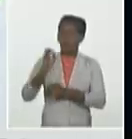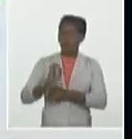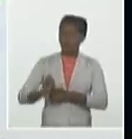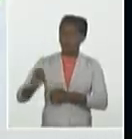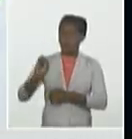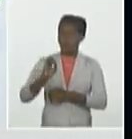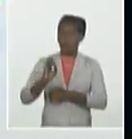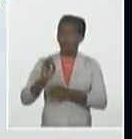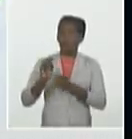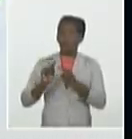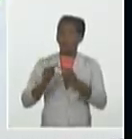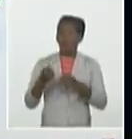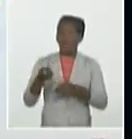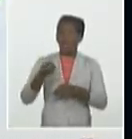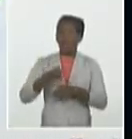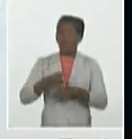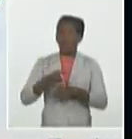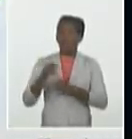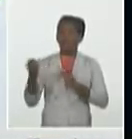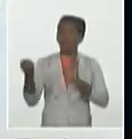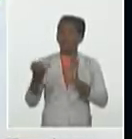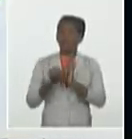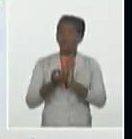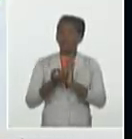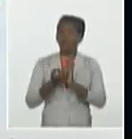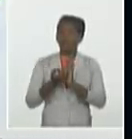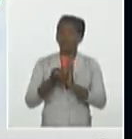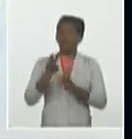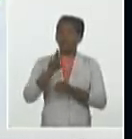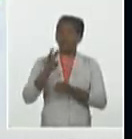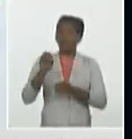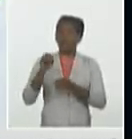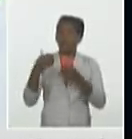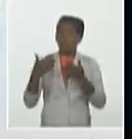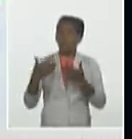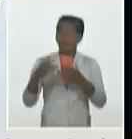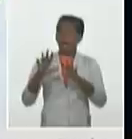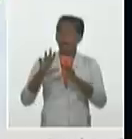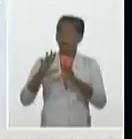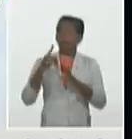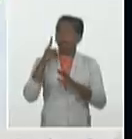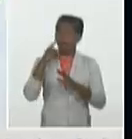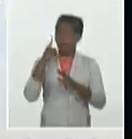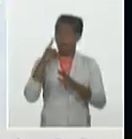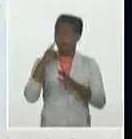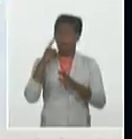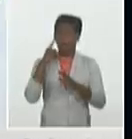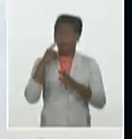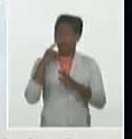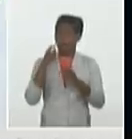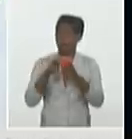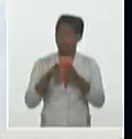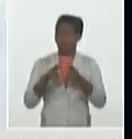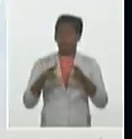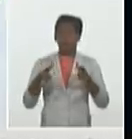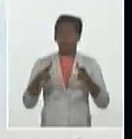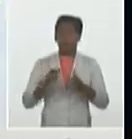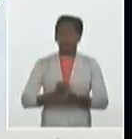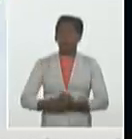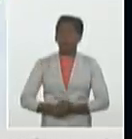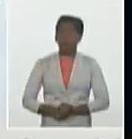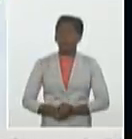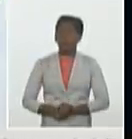diagnosticó más de 200 casos de COVID-19 evidenciando la fuerte transmisión